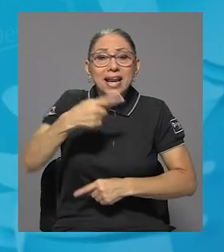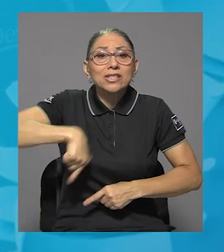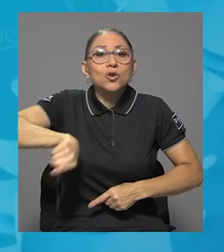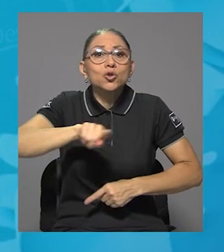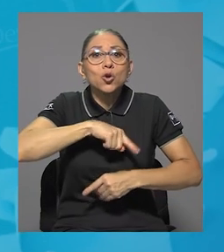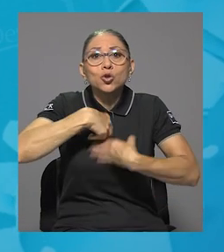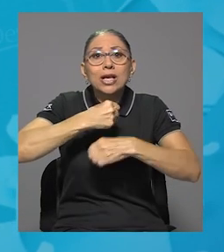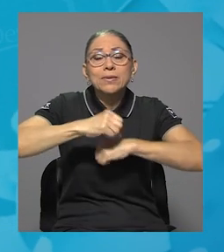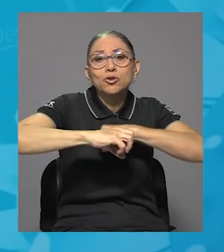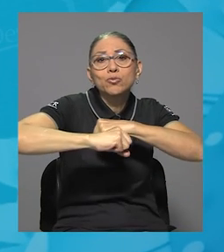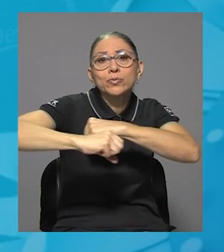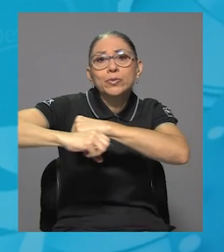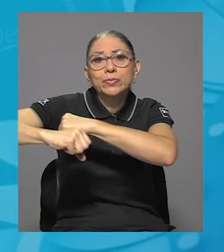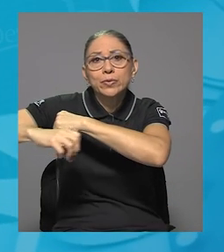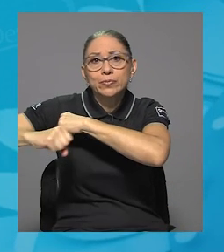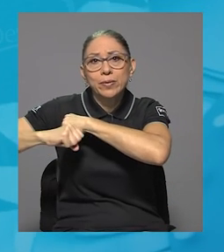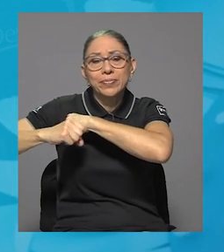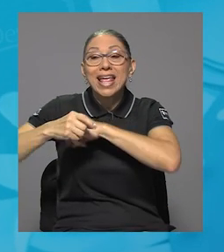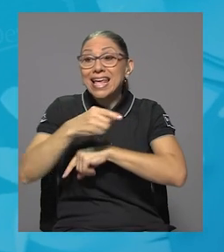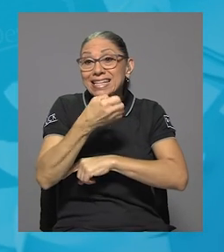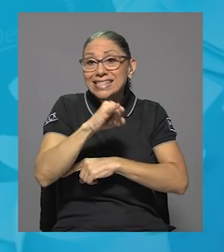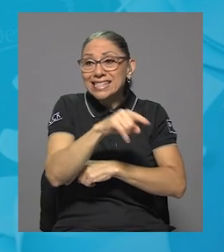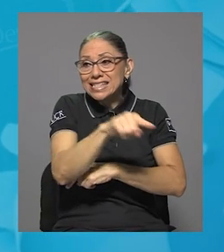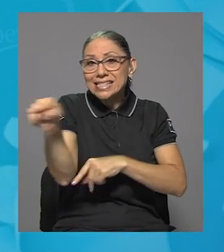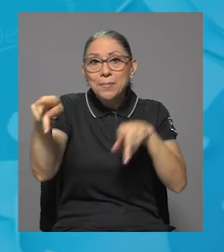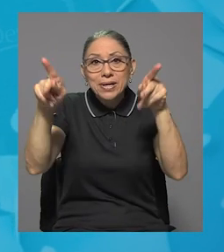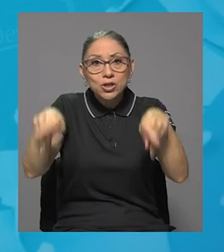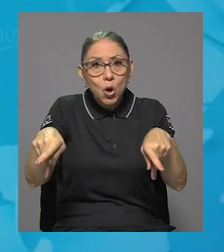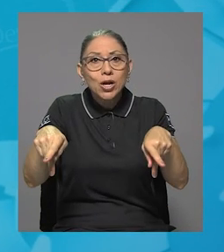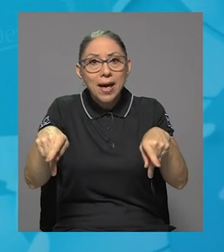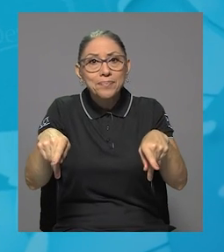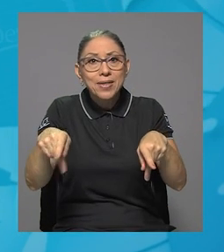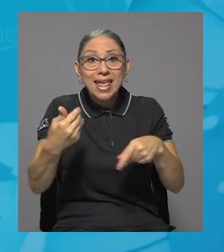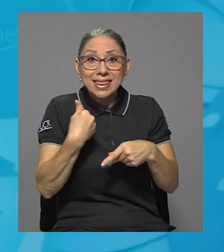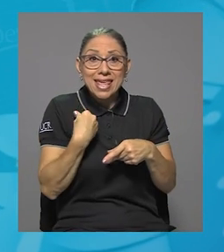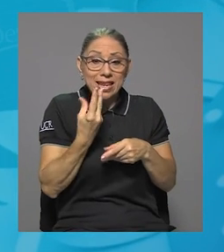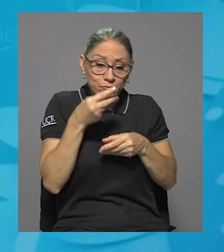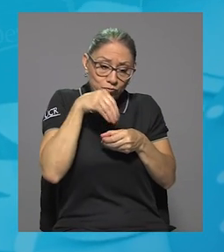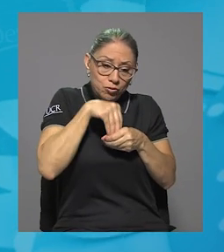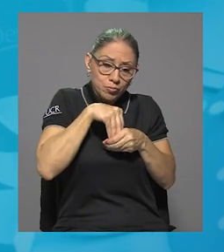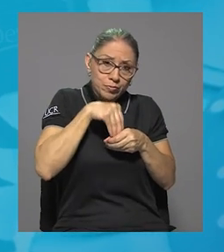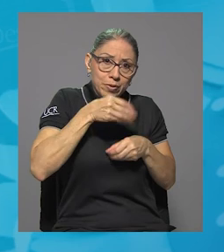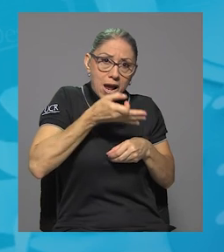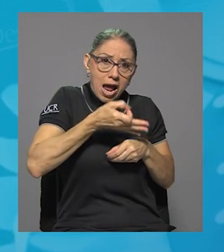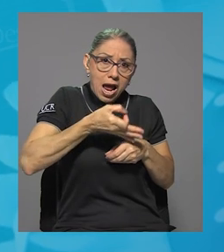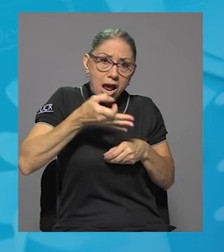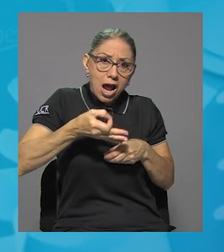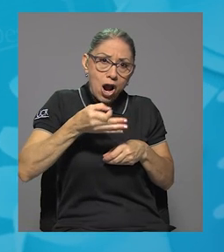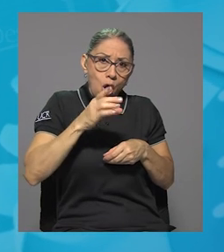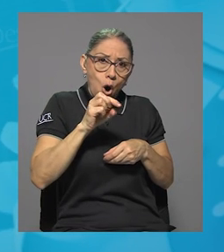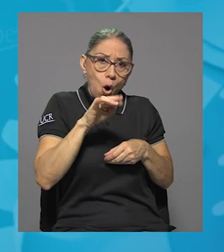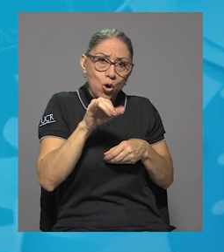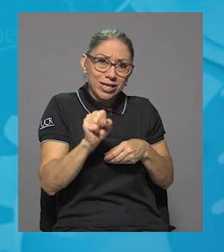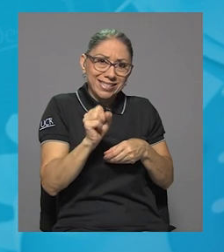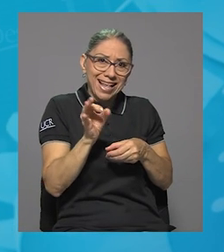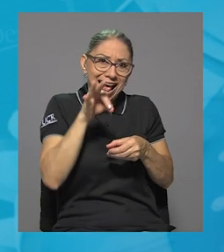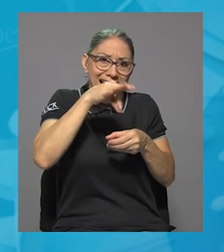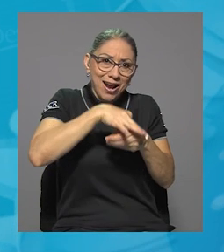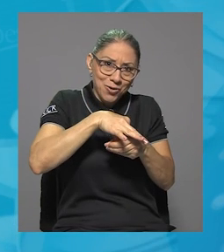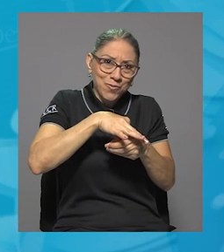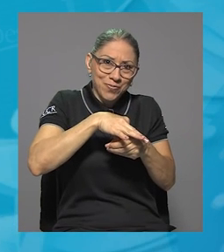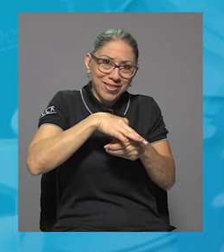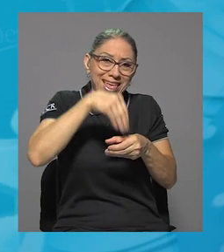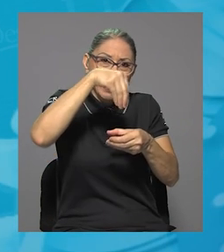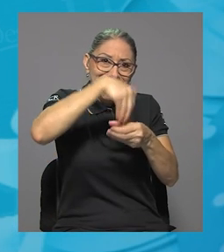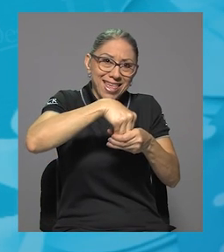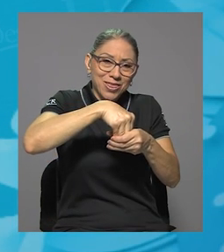digamos que por lo que la persona aumente o deposite en su cuenta en Agrocoins dentro de la aplicación, nosotros le